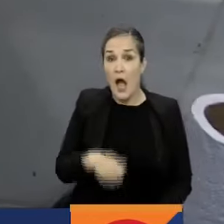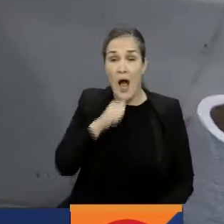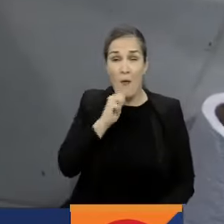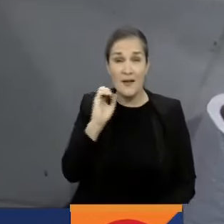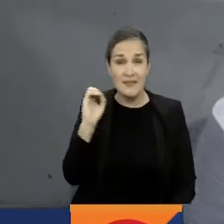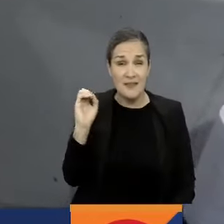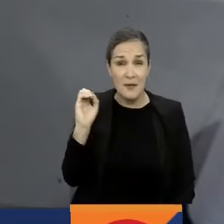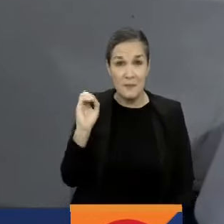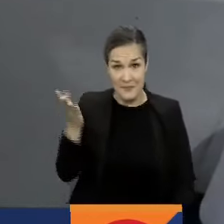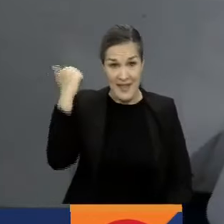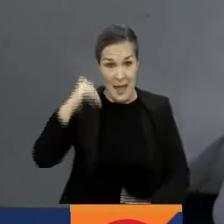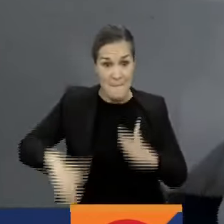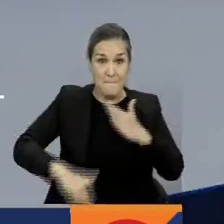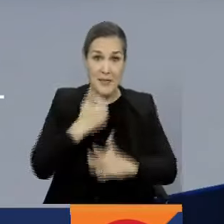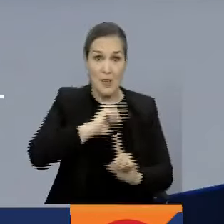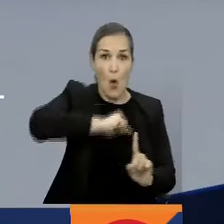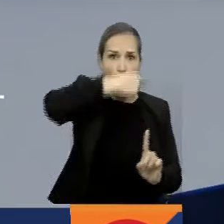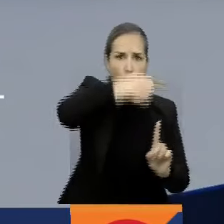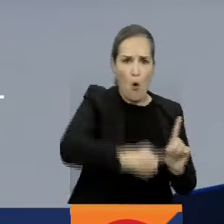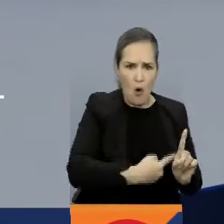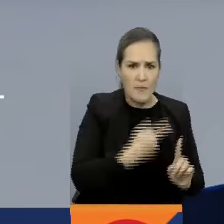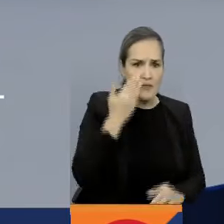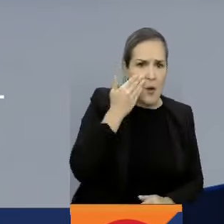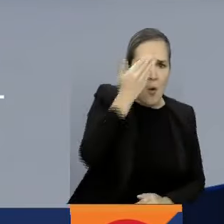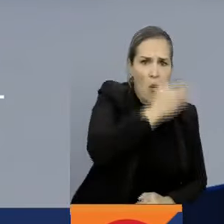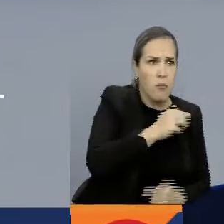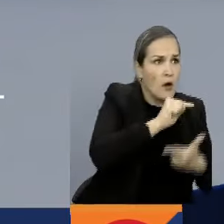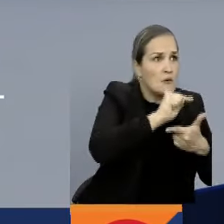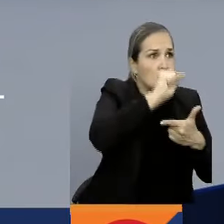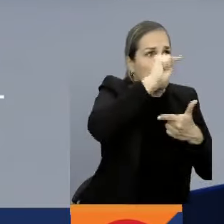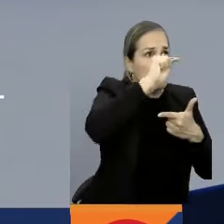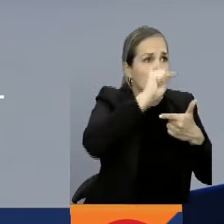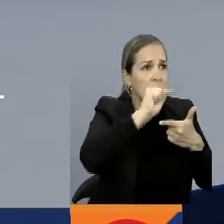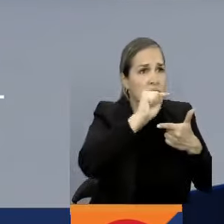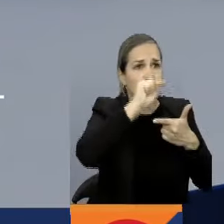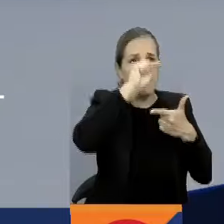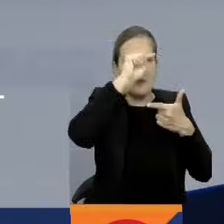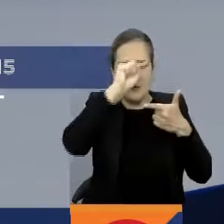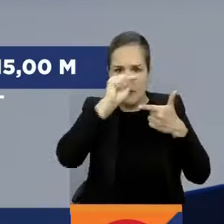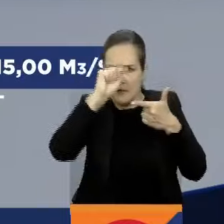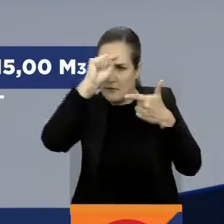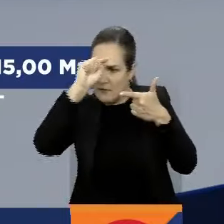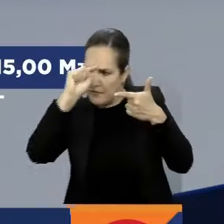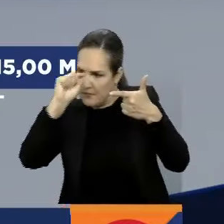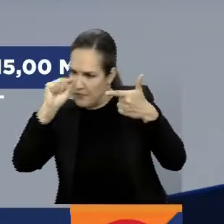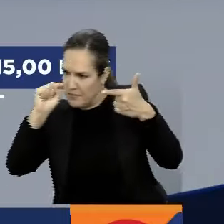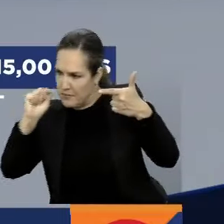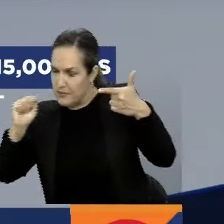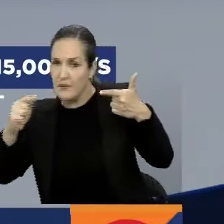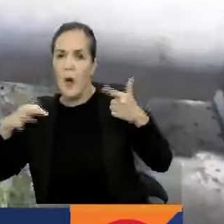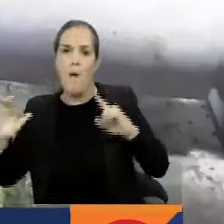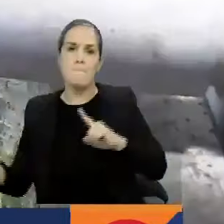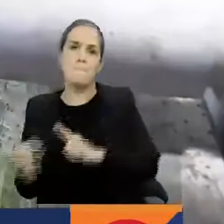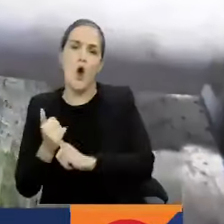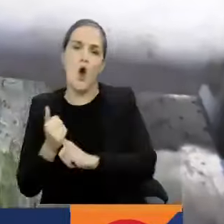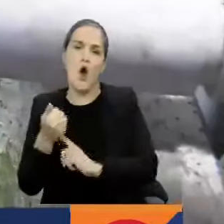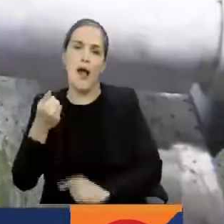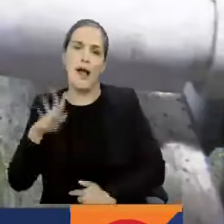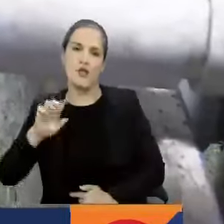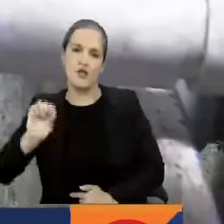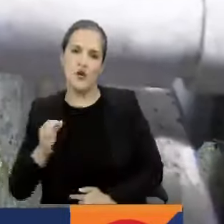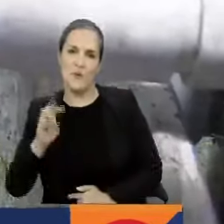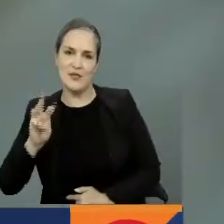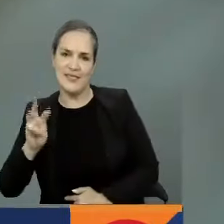Un mes después de iniciar el racionamiento de agua en Bogotá, se logró un consumo del 14,86%. Según datos del distrito,